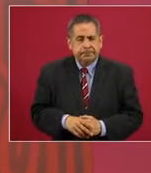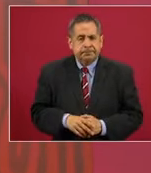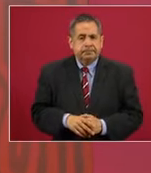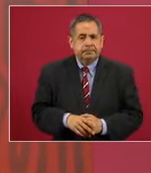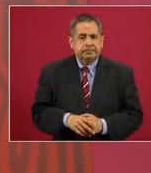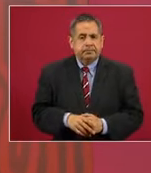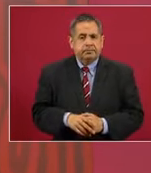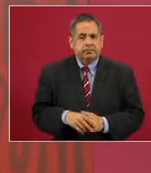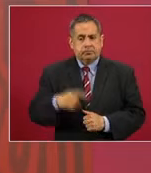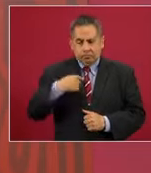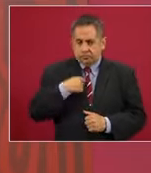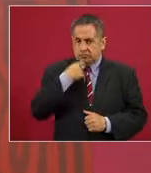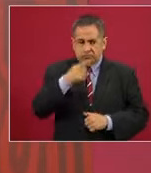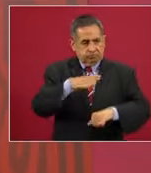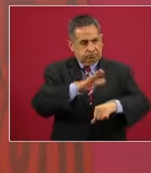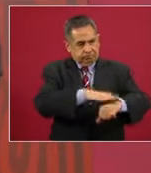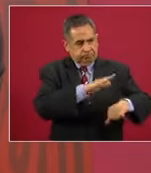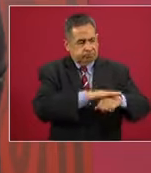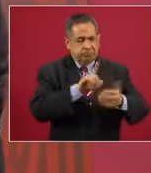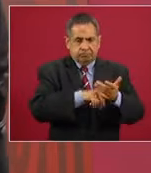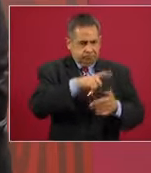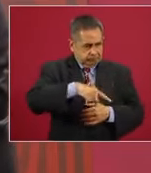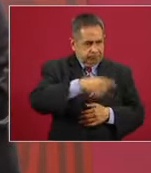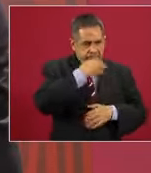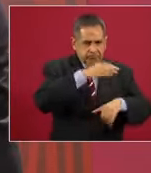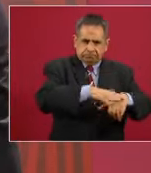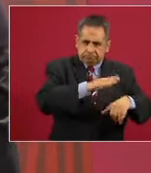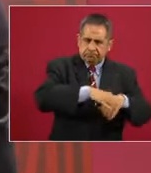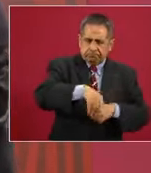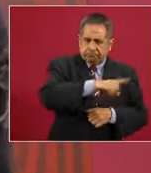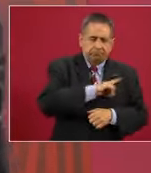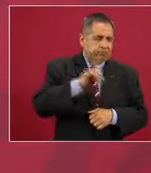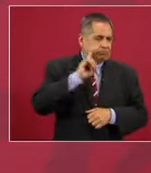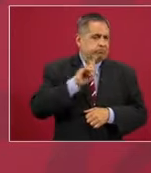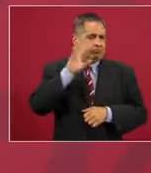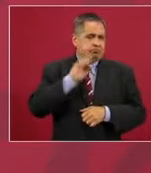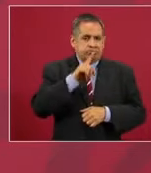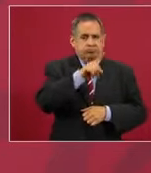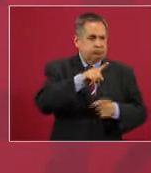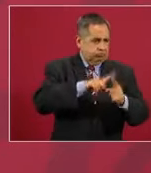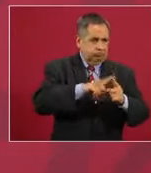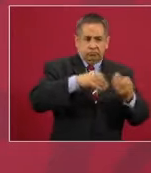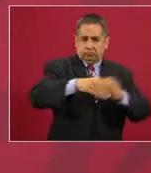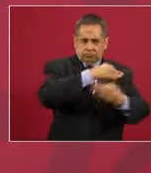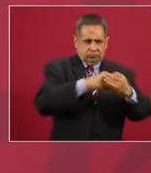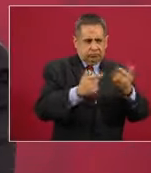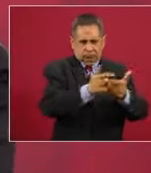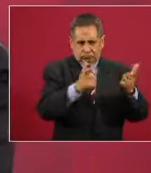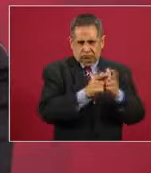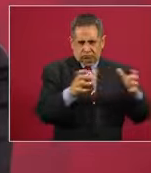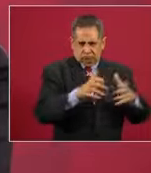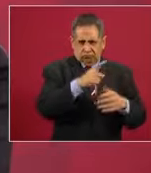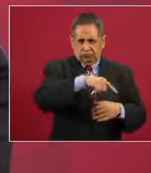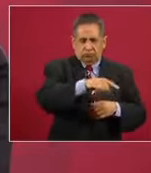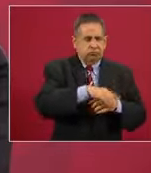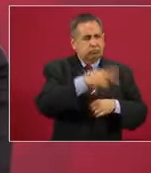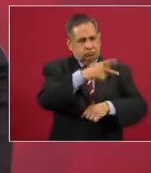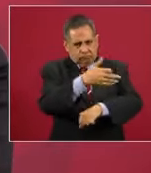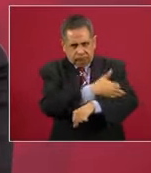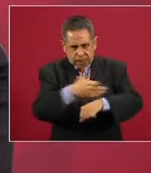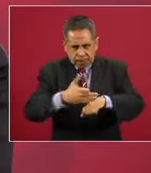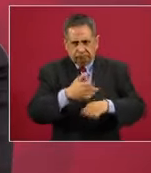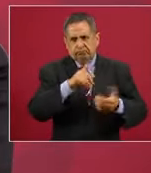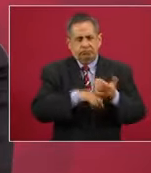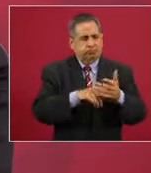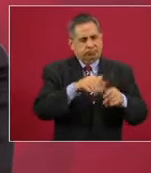Y yo los llamo a ellas y a todo su entorno, a sus familias,